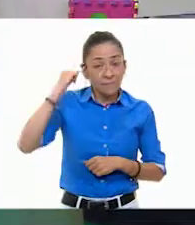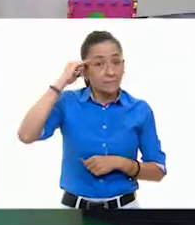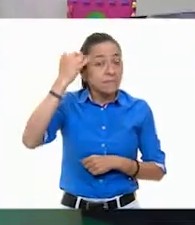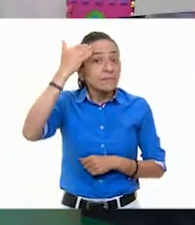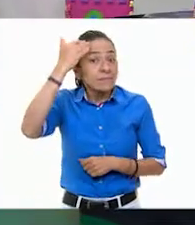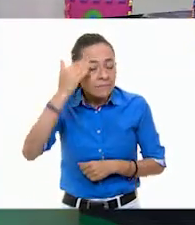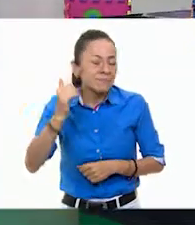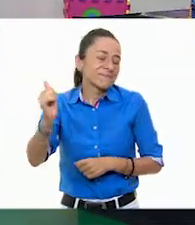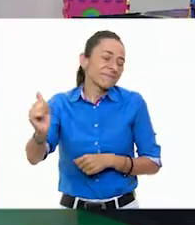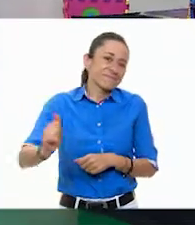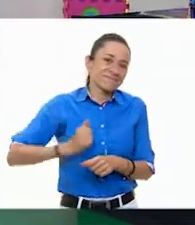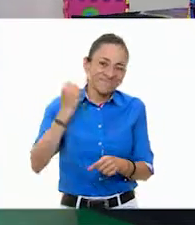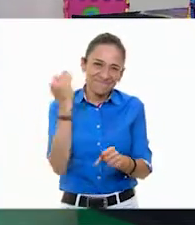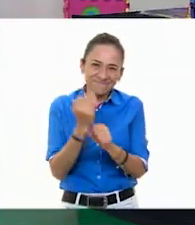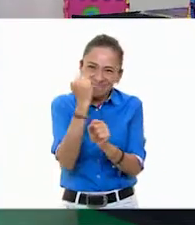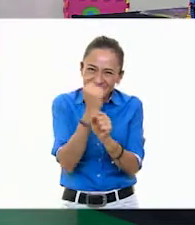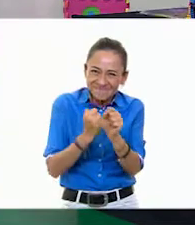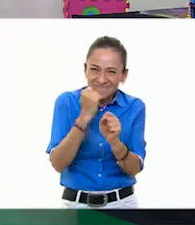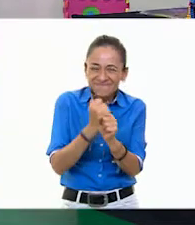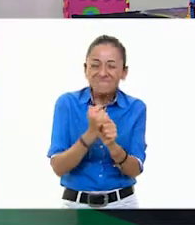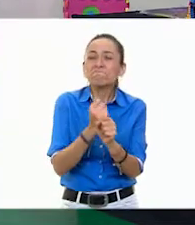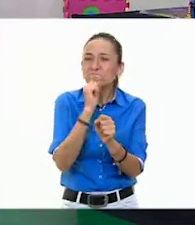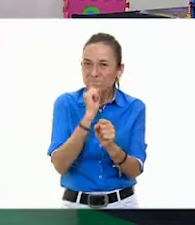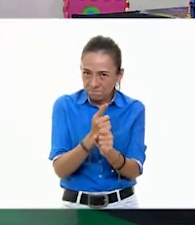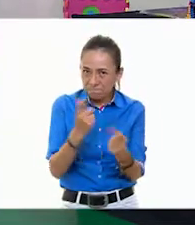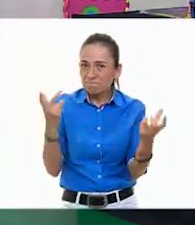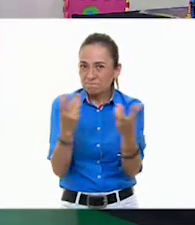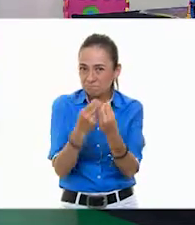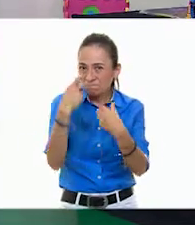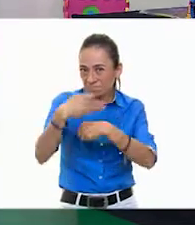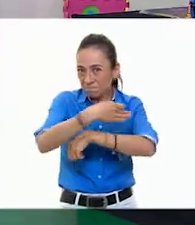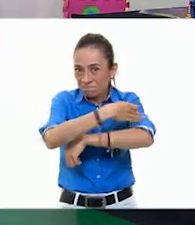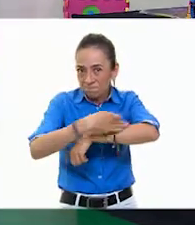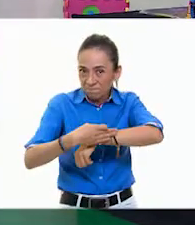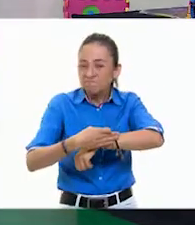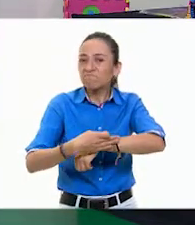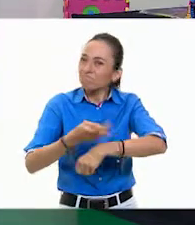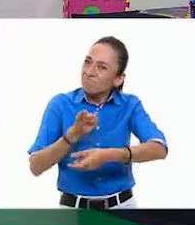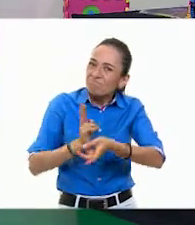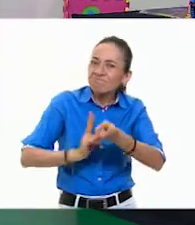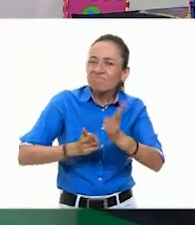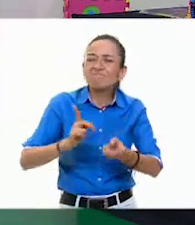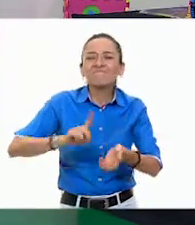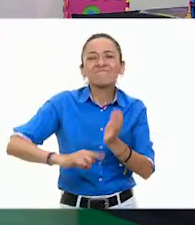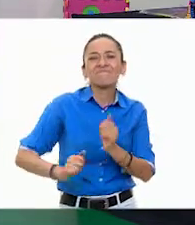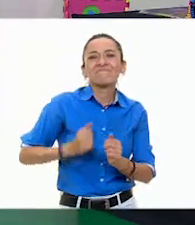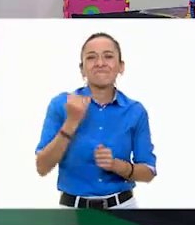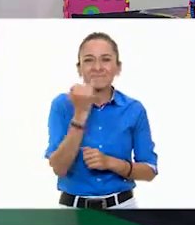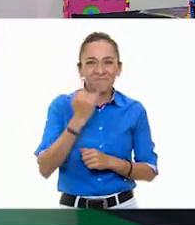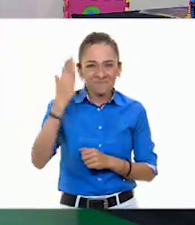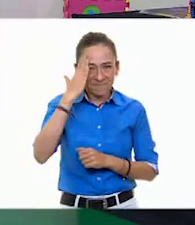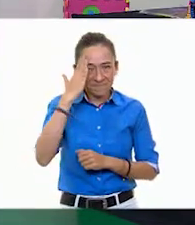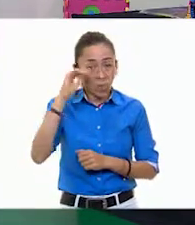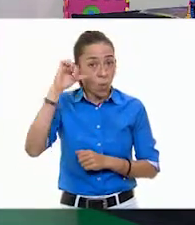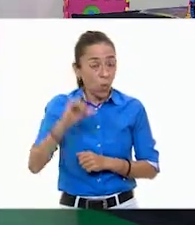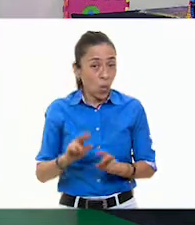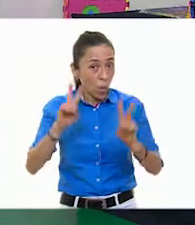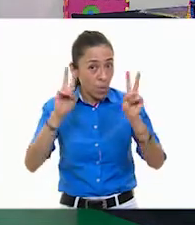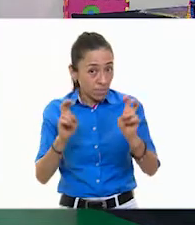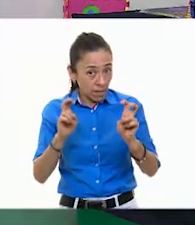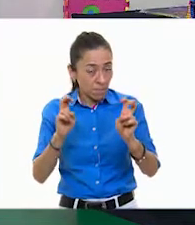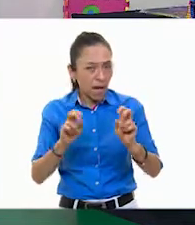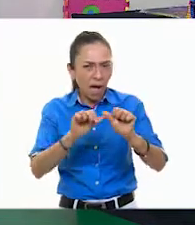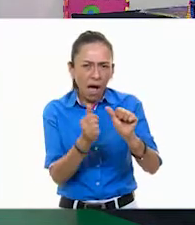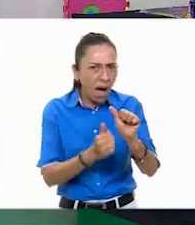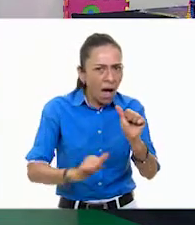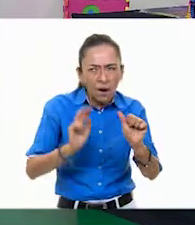también este momento para practicarla y platica con tu familia en tu lengua materna. Hemos terminado así con el ritmo de